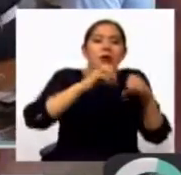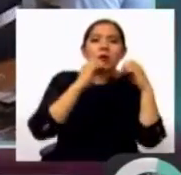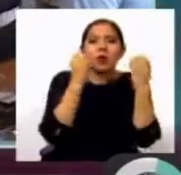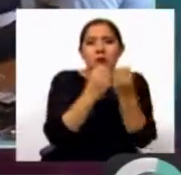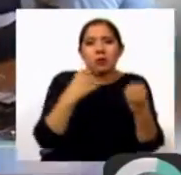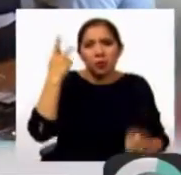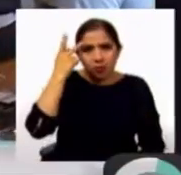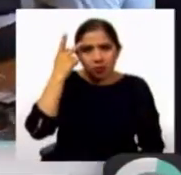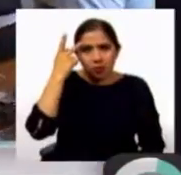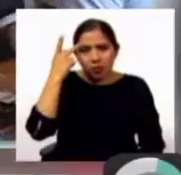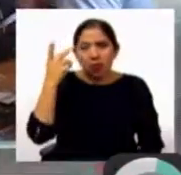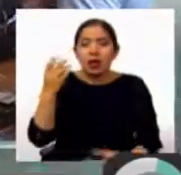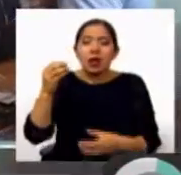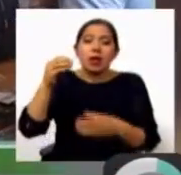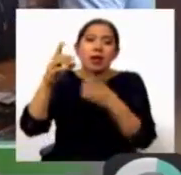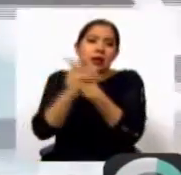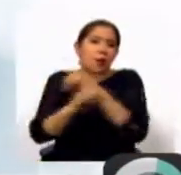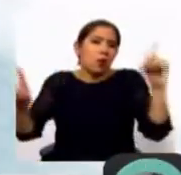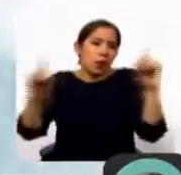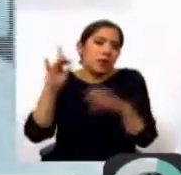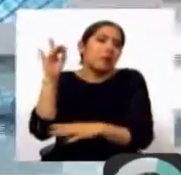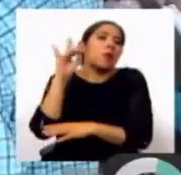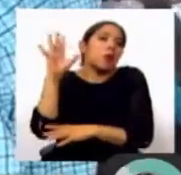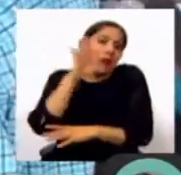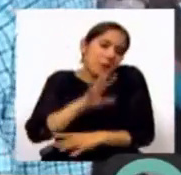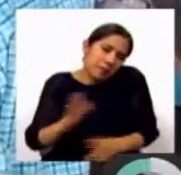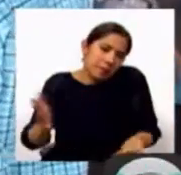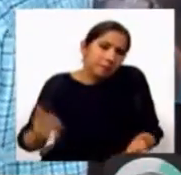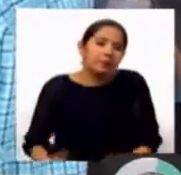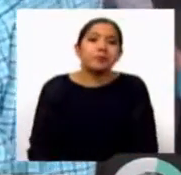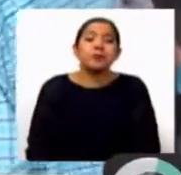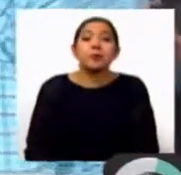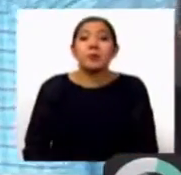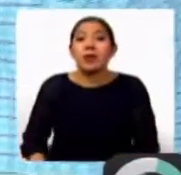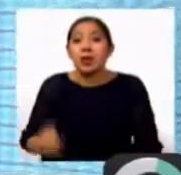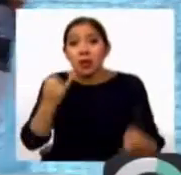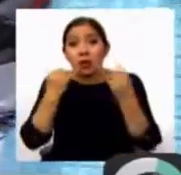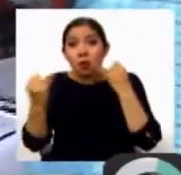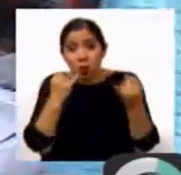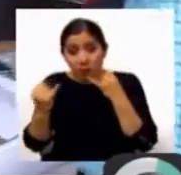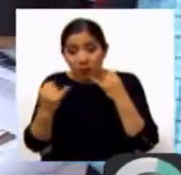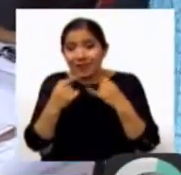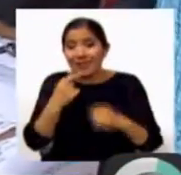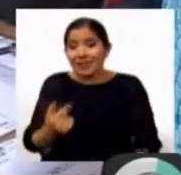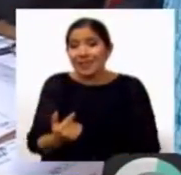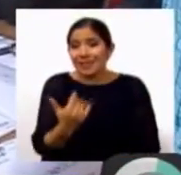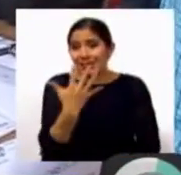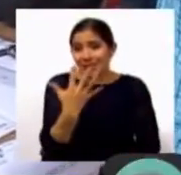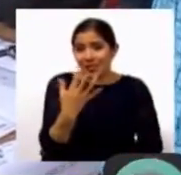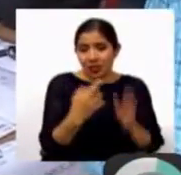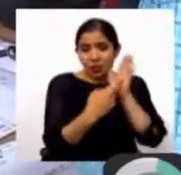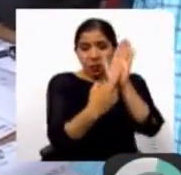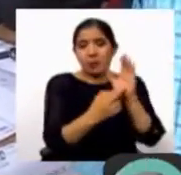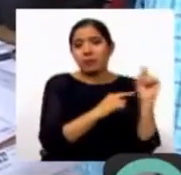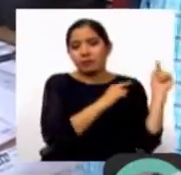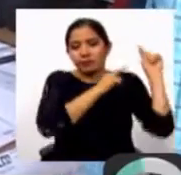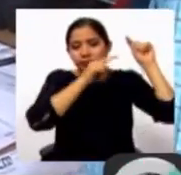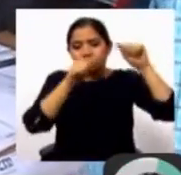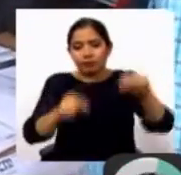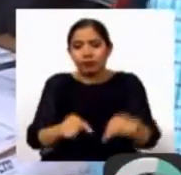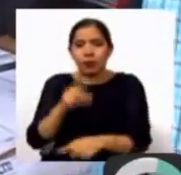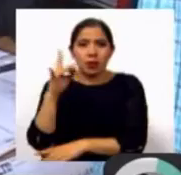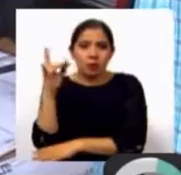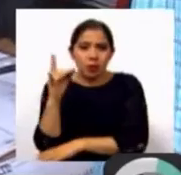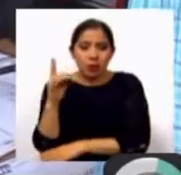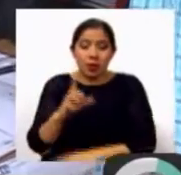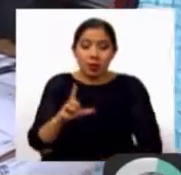y una democracia a nivel del país. Los datos indican que serán a cinco especialistas que arribarán a territorio nacional este